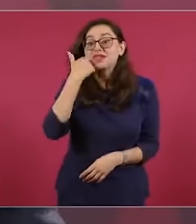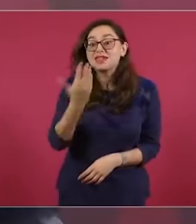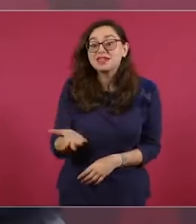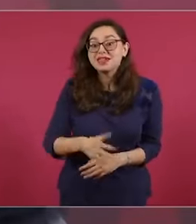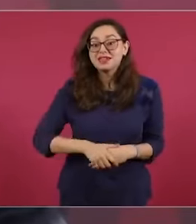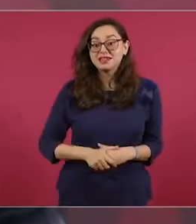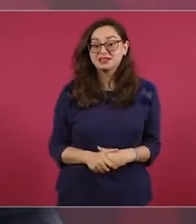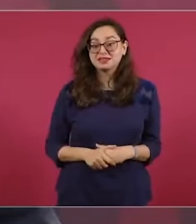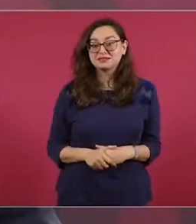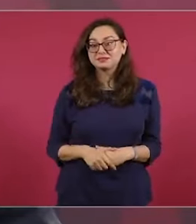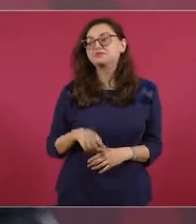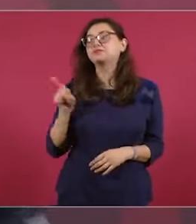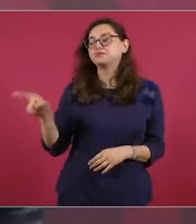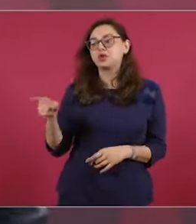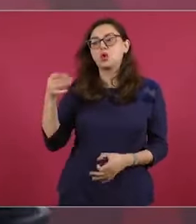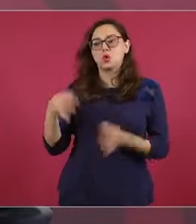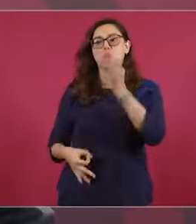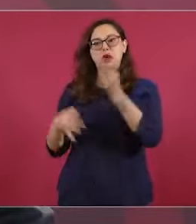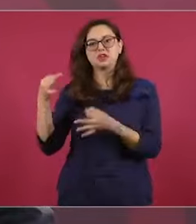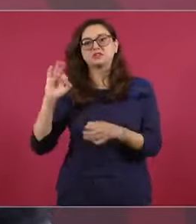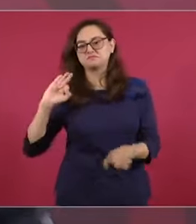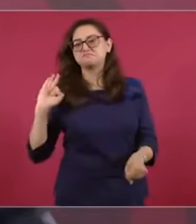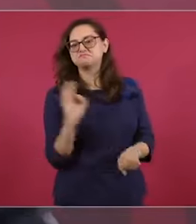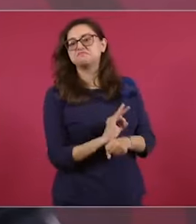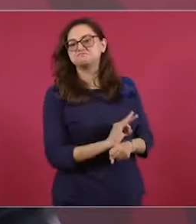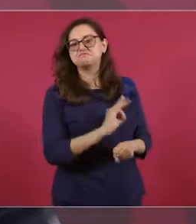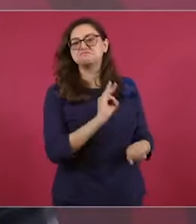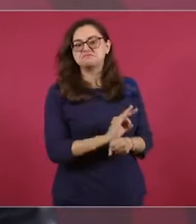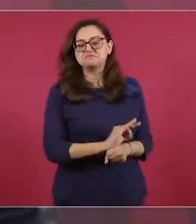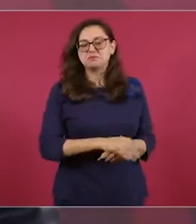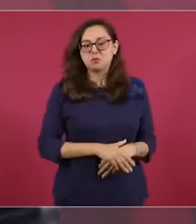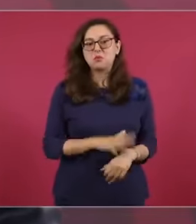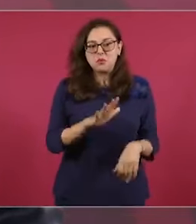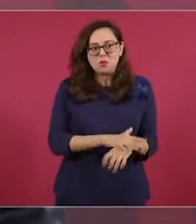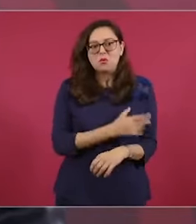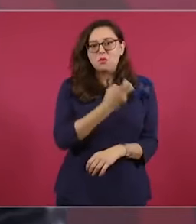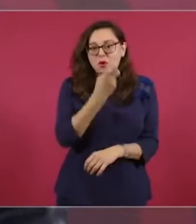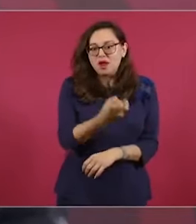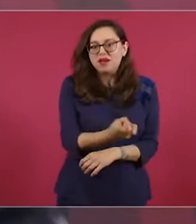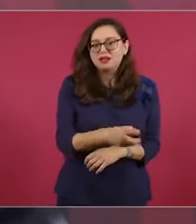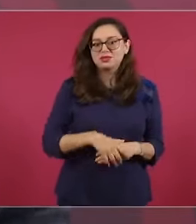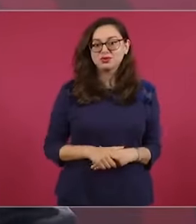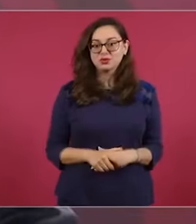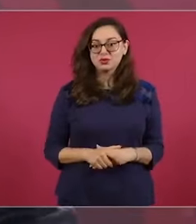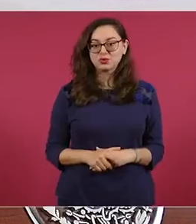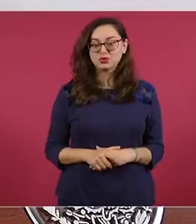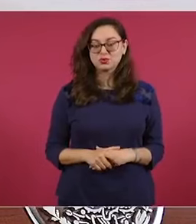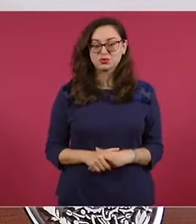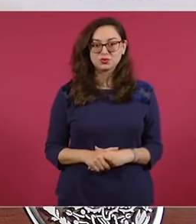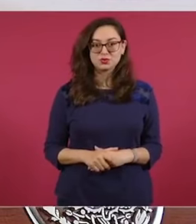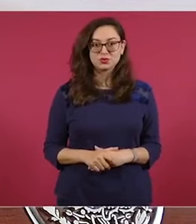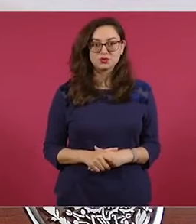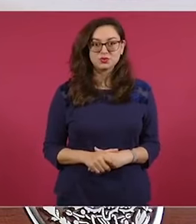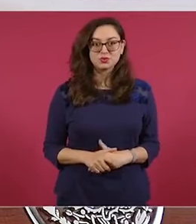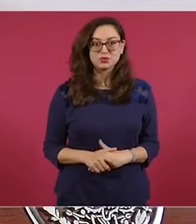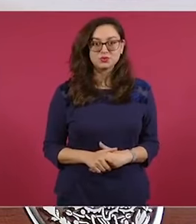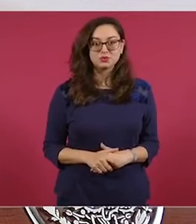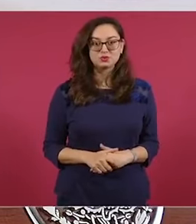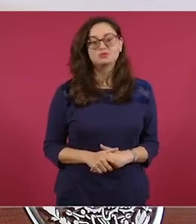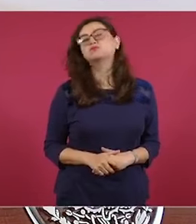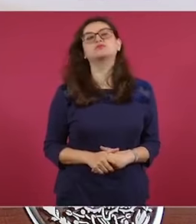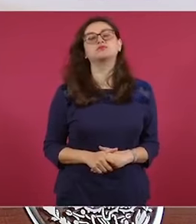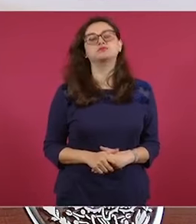Eso es lo que defienden, para eso quieren al Poder Judicial. Y no estoy hablando al